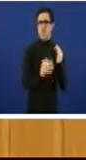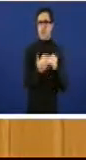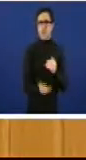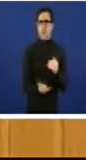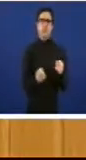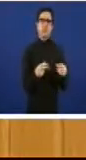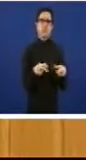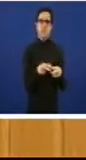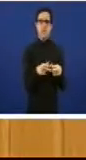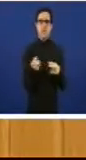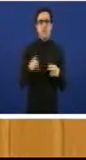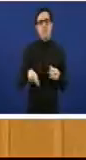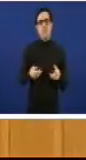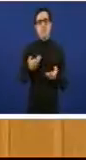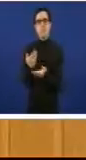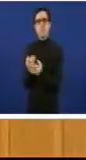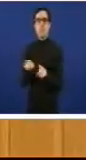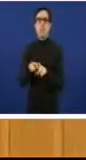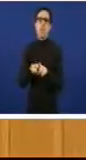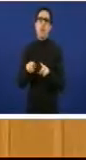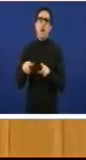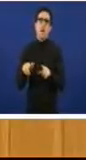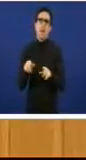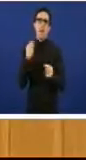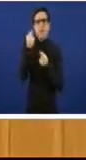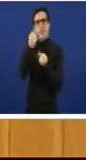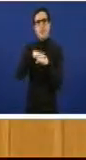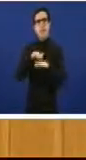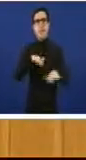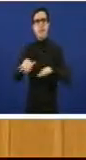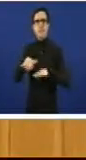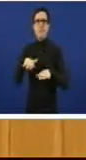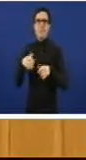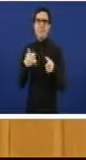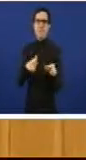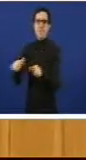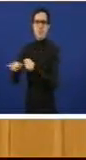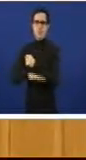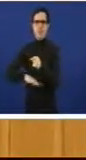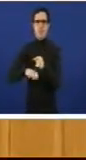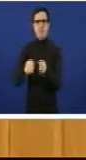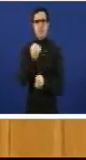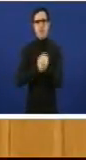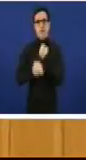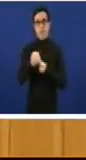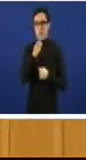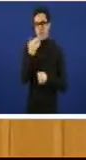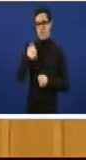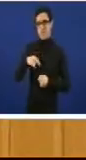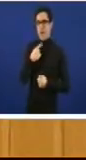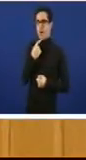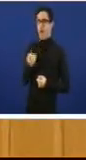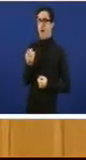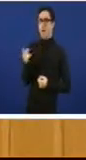dinamización dos sectores básicos da nosa economía en ese aspecto é reiterado máis dunha ocasión que hai